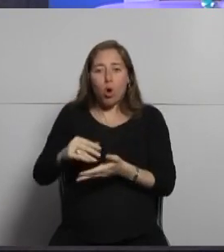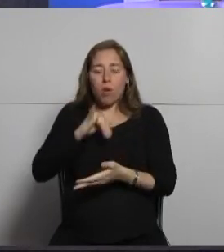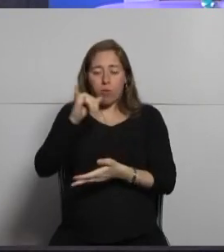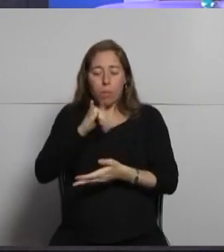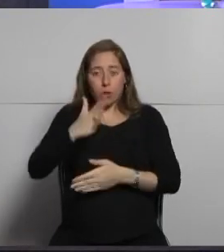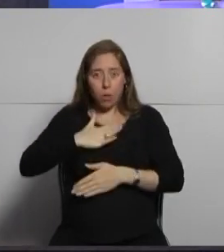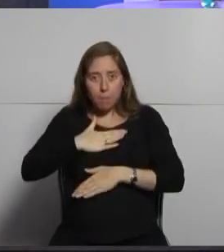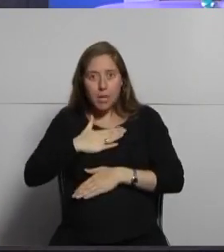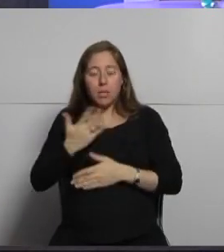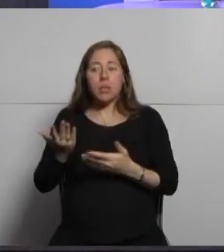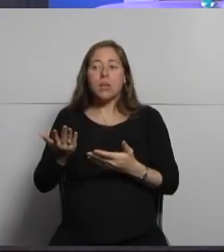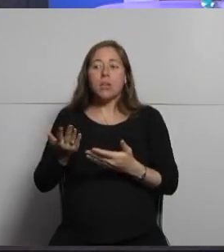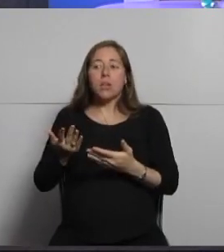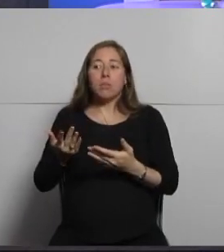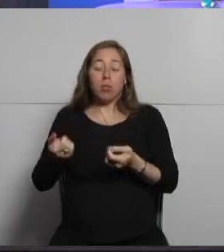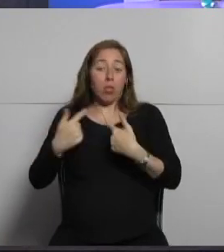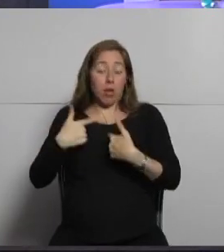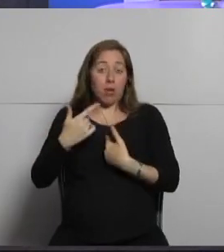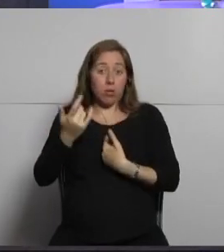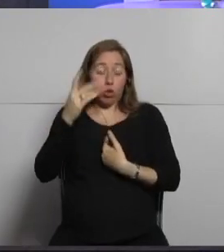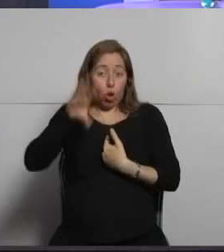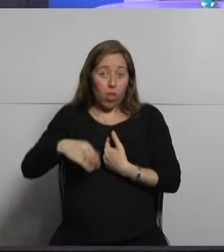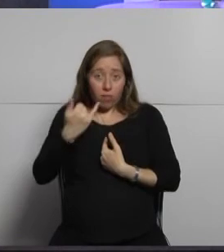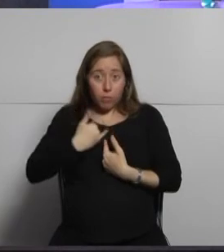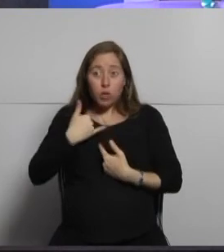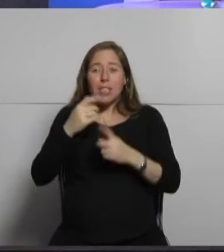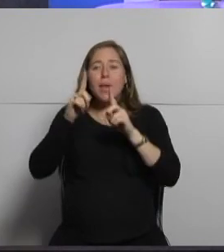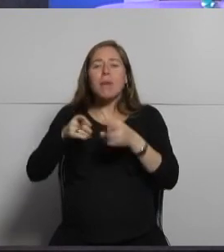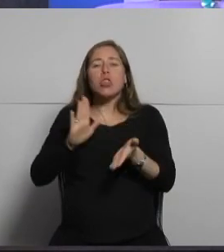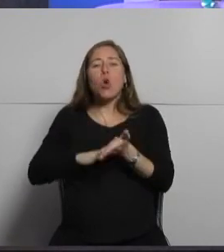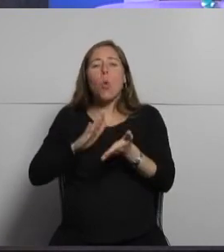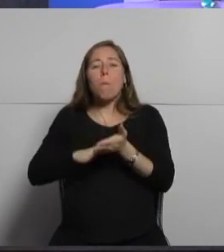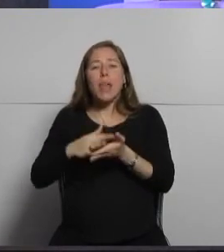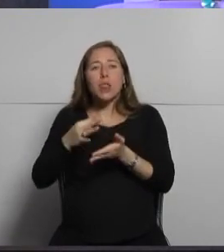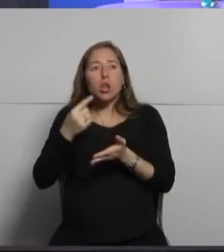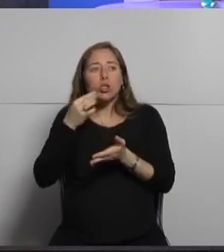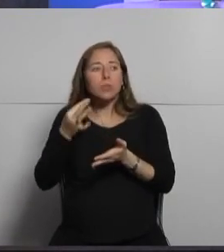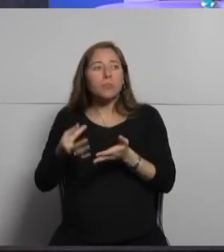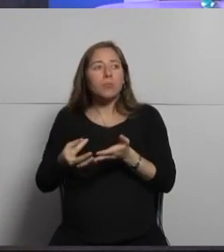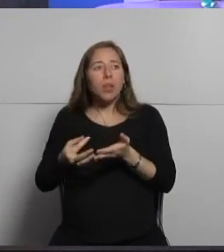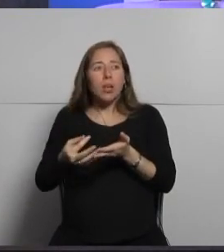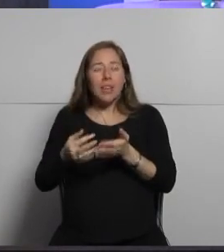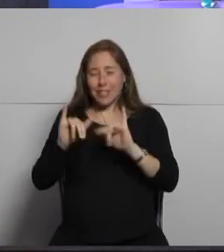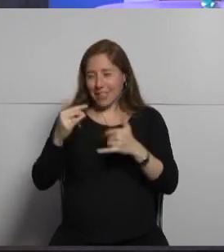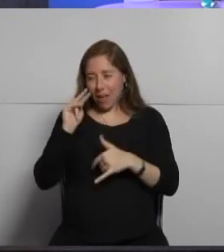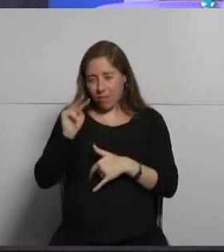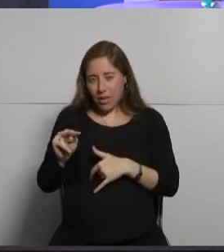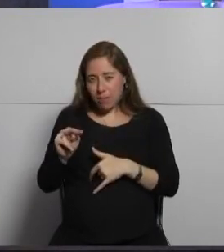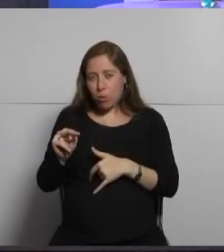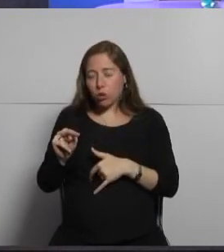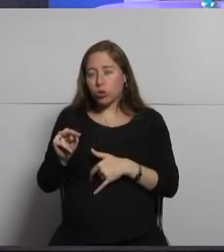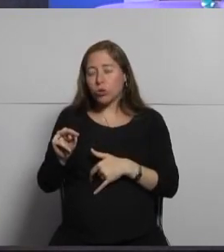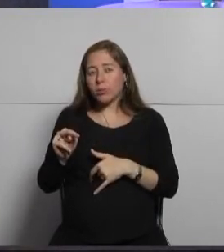API keys y también bueno toda la parte de documentación que tiene que tiene que lo vimos hoy de cómo